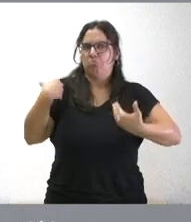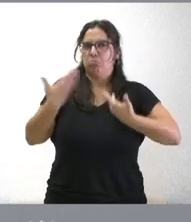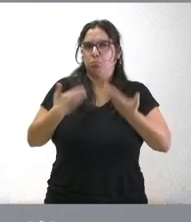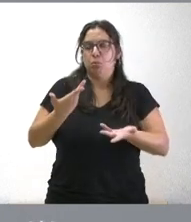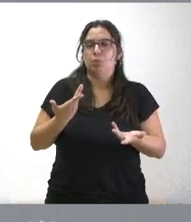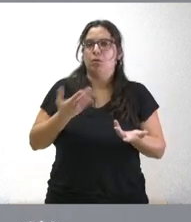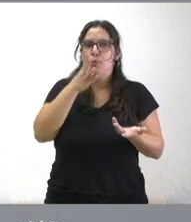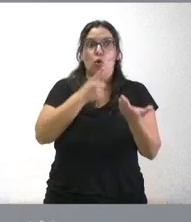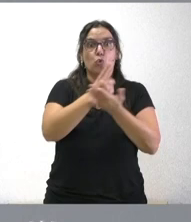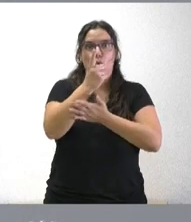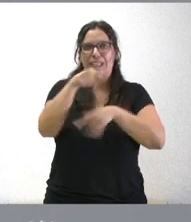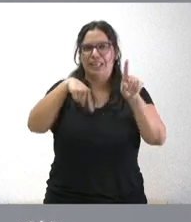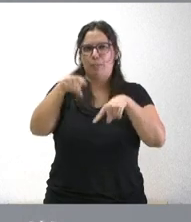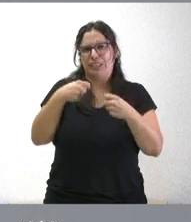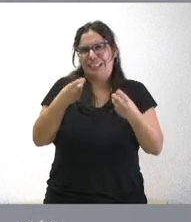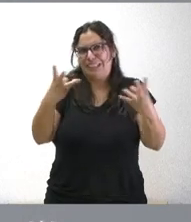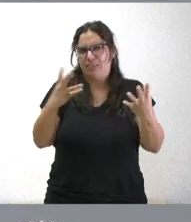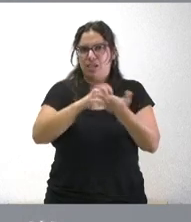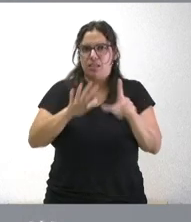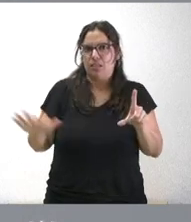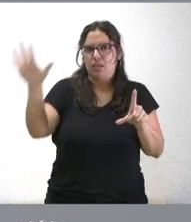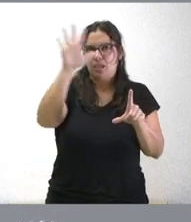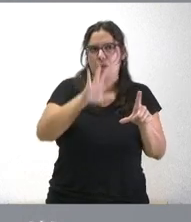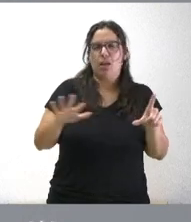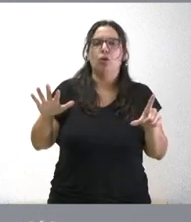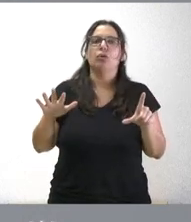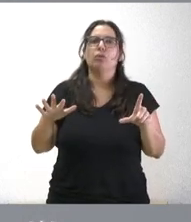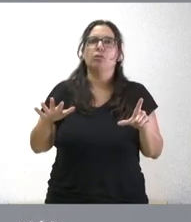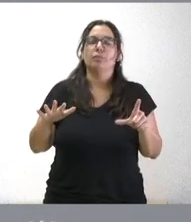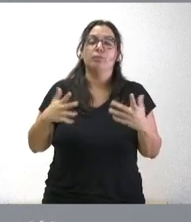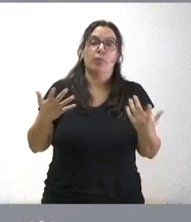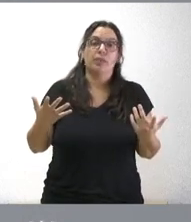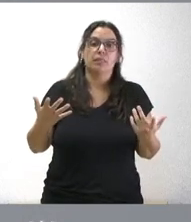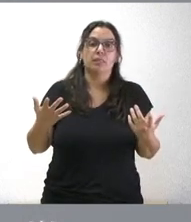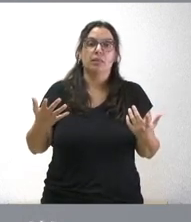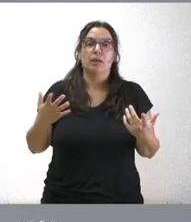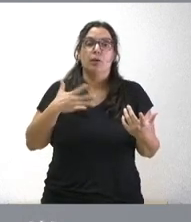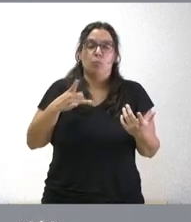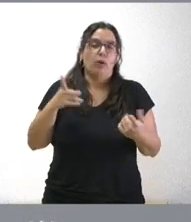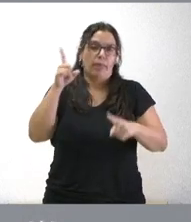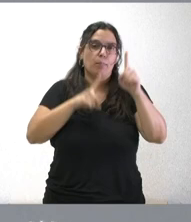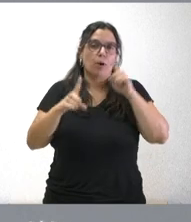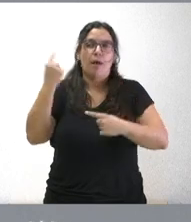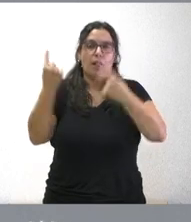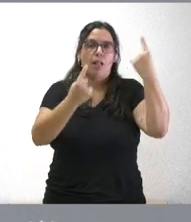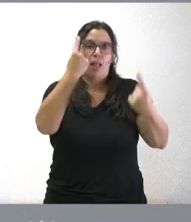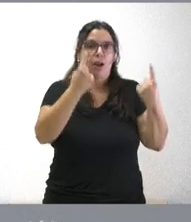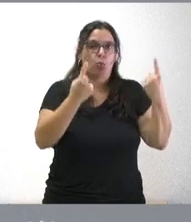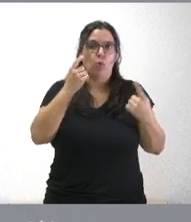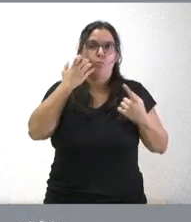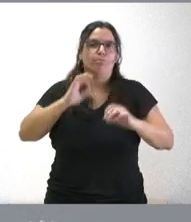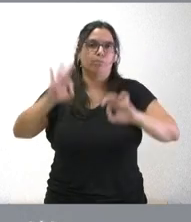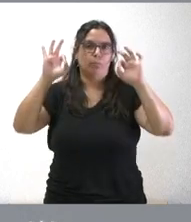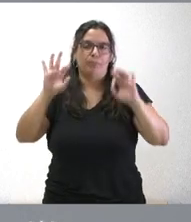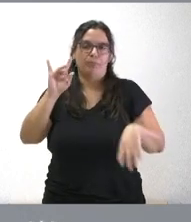hay muchísima ruta de transporte en Castilla y León y por tanto no están sujetas a alguna incidencia singular en un momento determinado